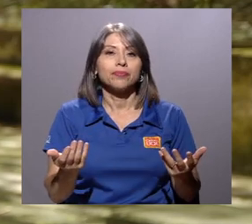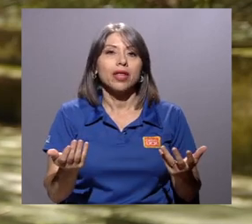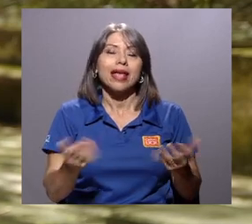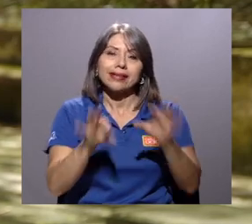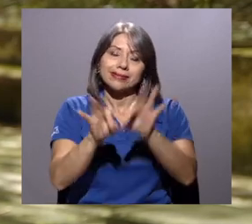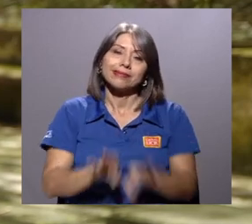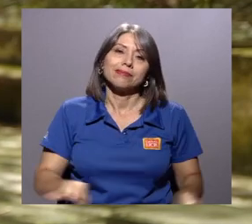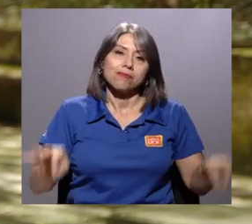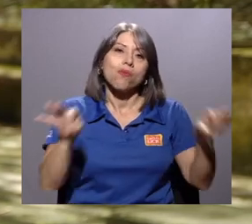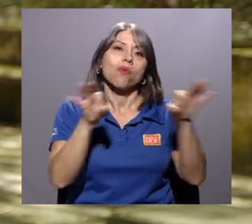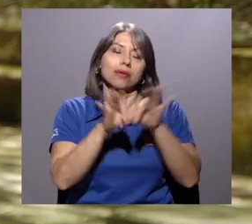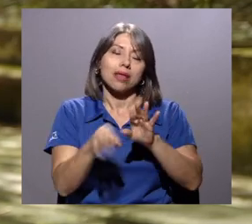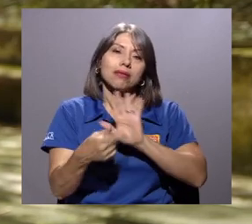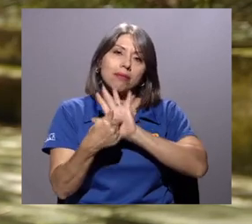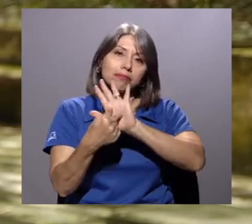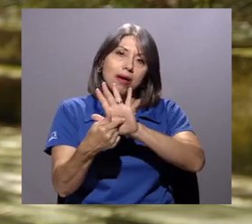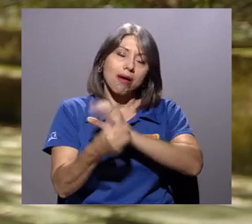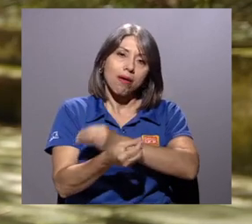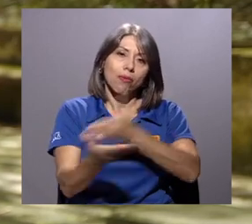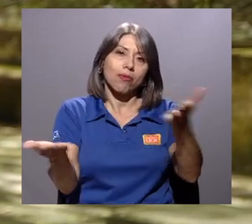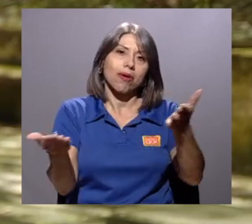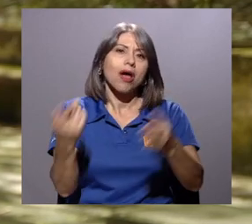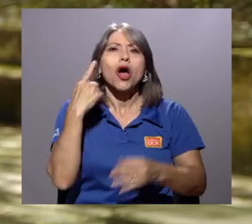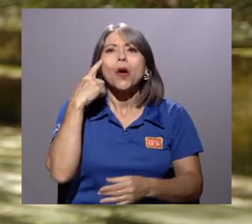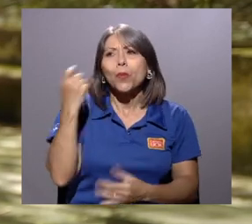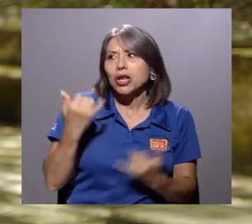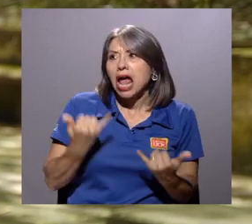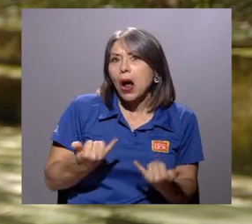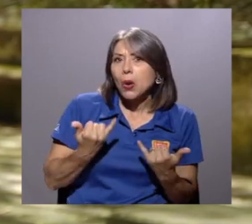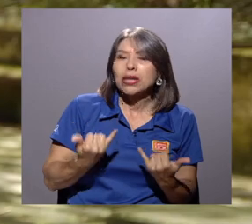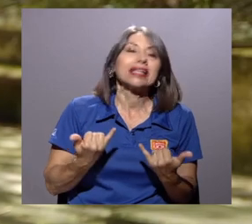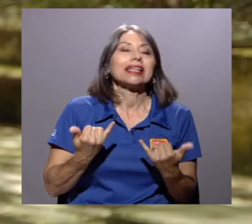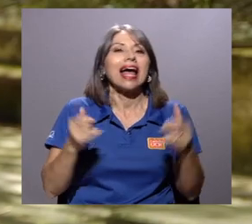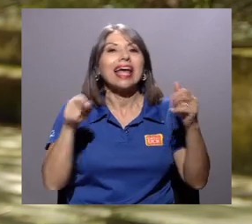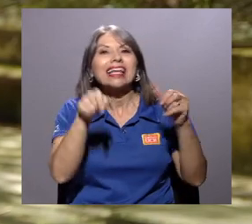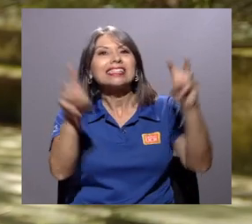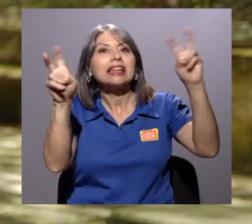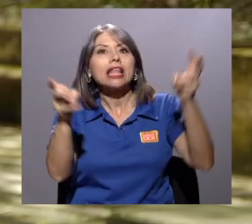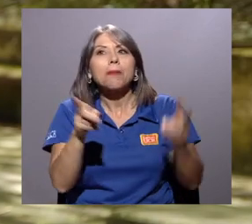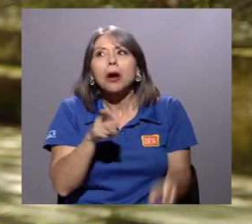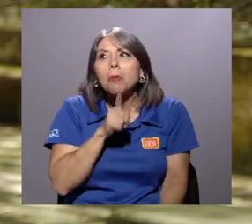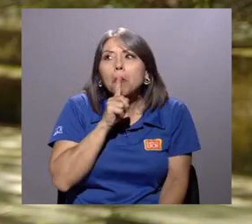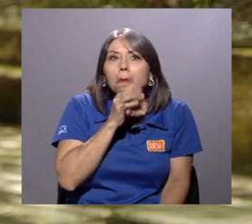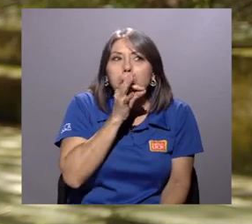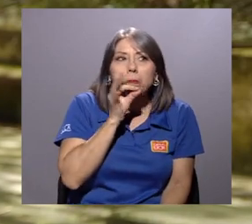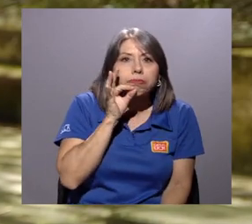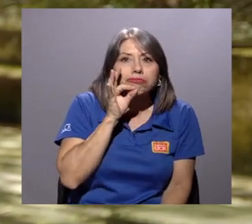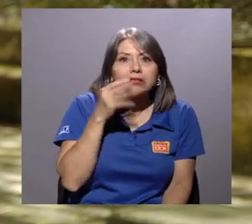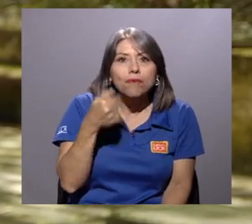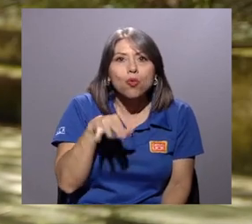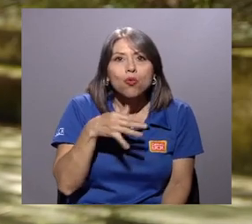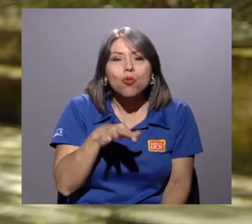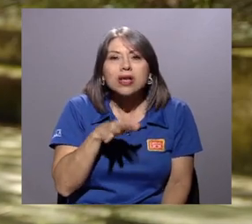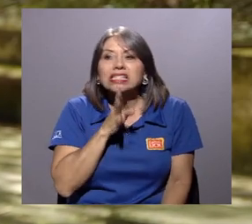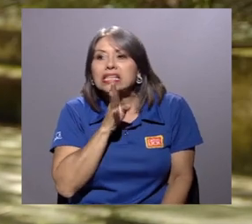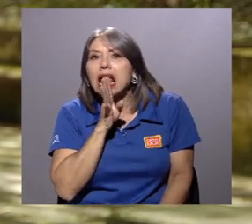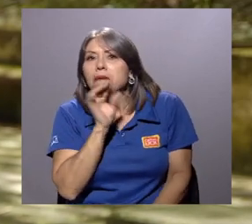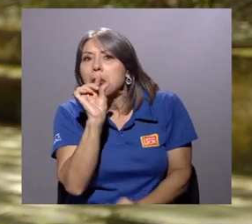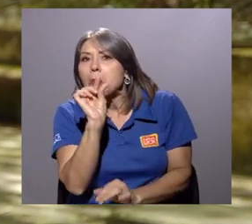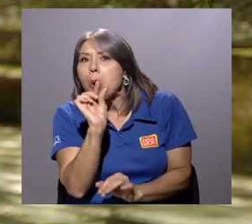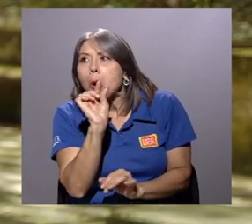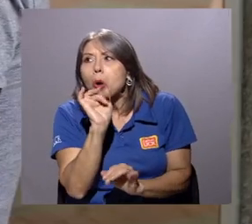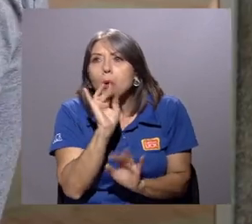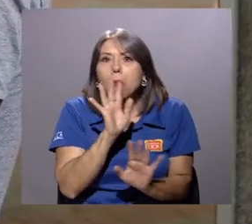es importante hacerlo porque es un tabú hoy en día. Se habla poco, se habla por debajo